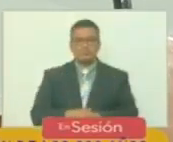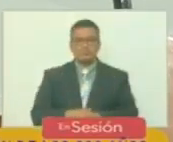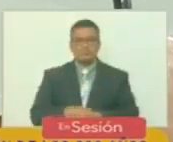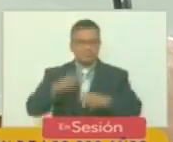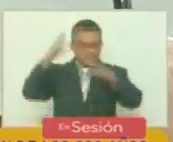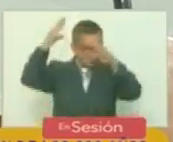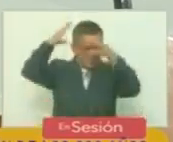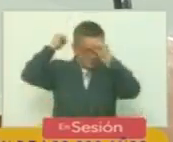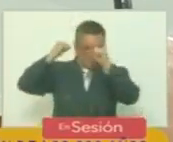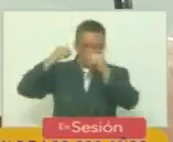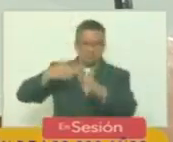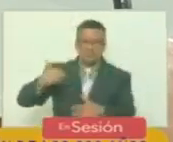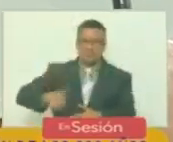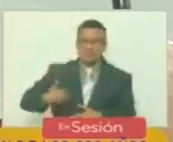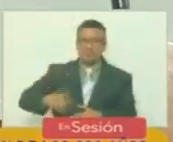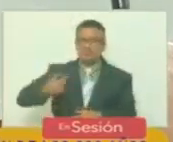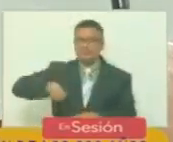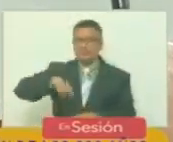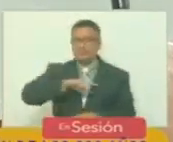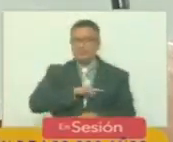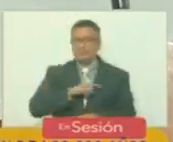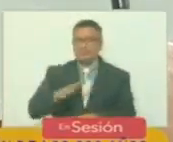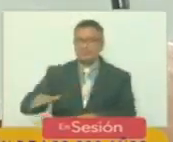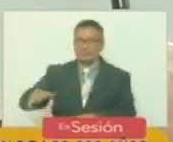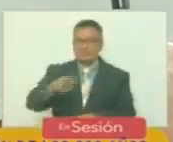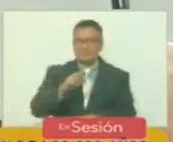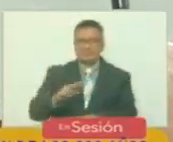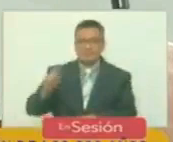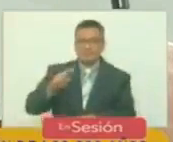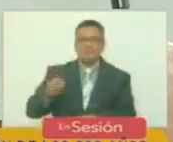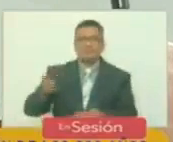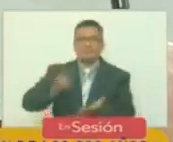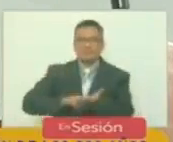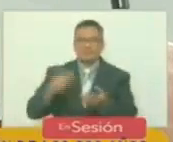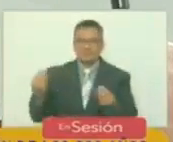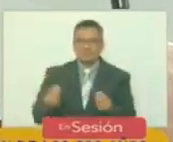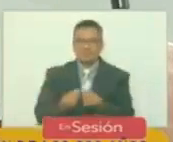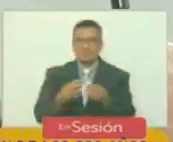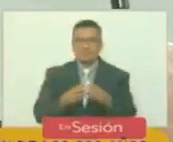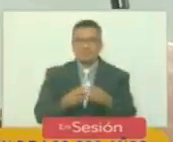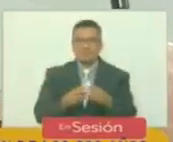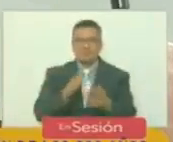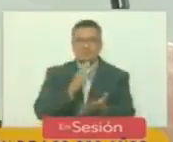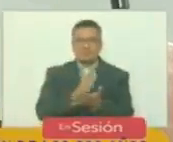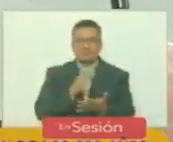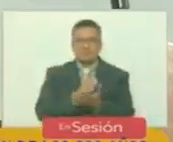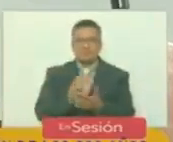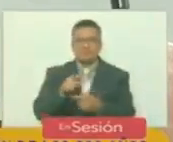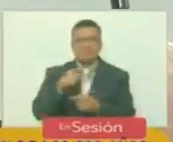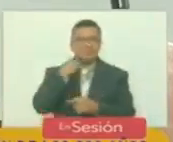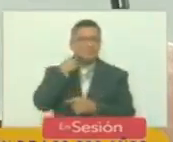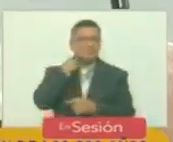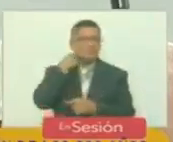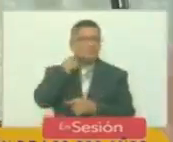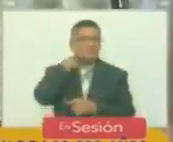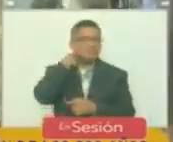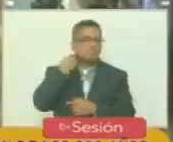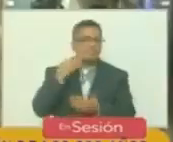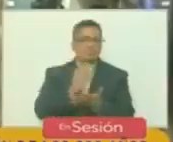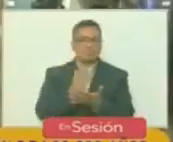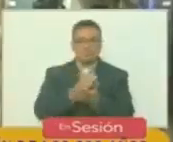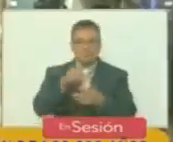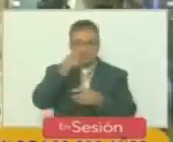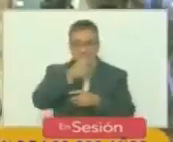embajador de Argentina en nuestra tierra ahora de nuevo con nuestro embajador como siempre debió ser entre